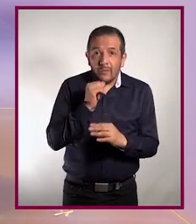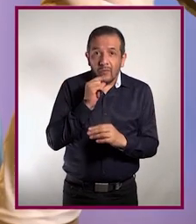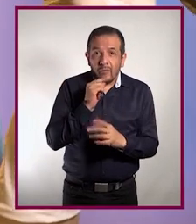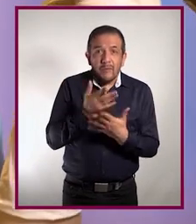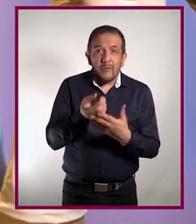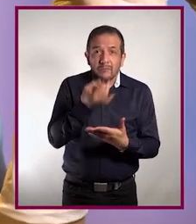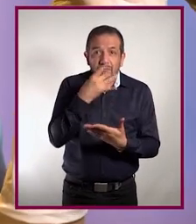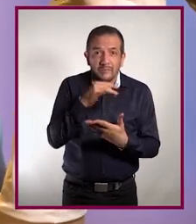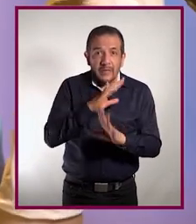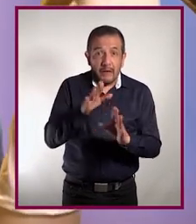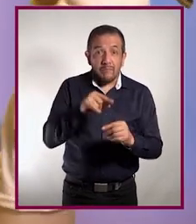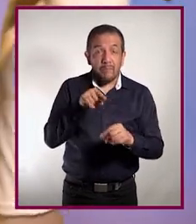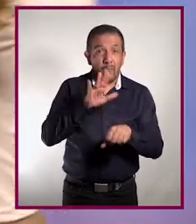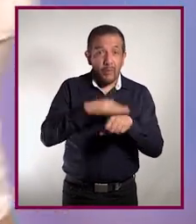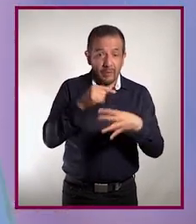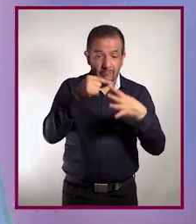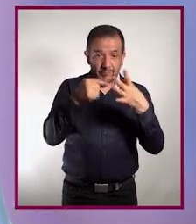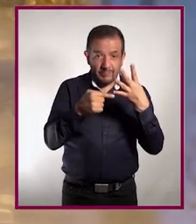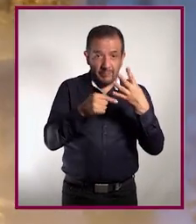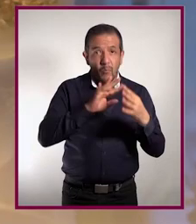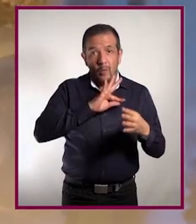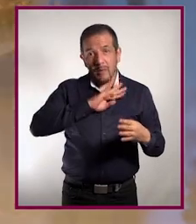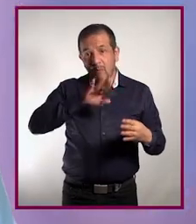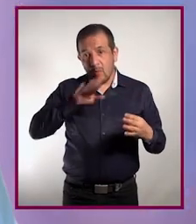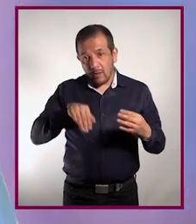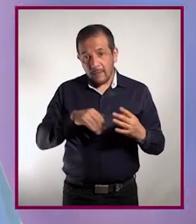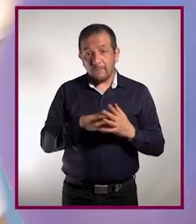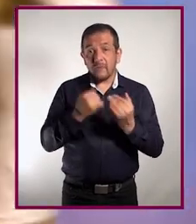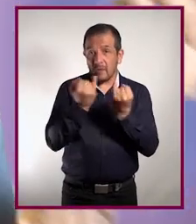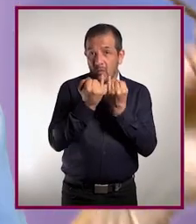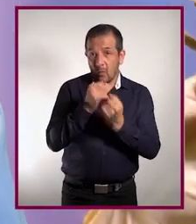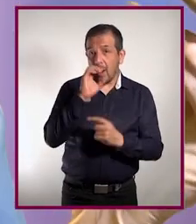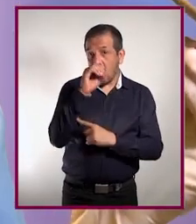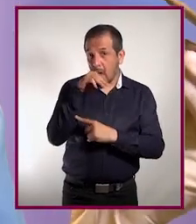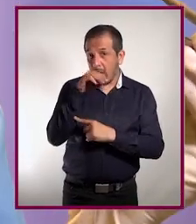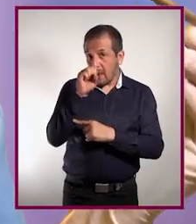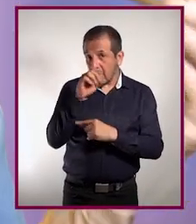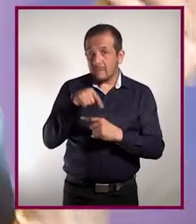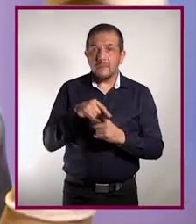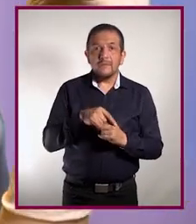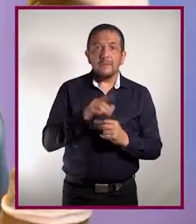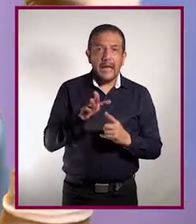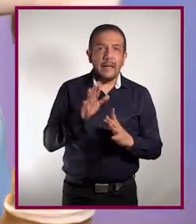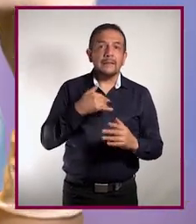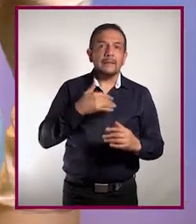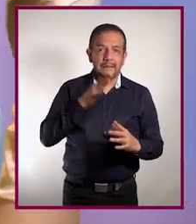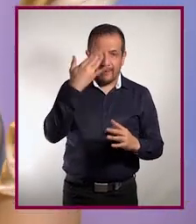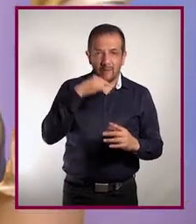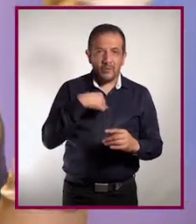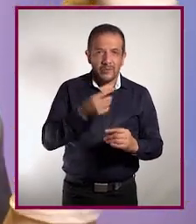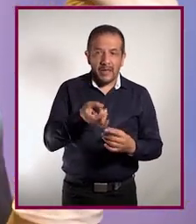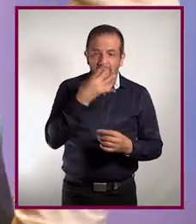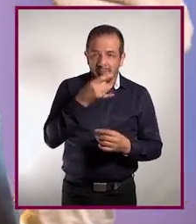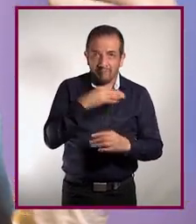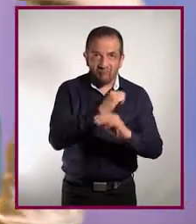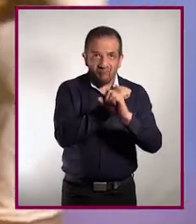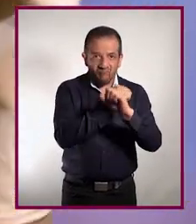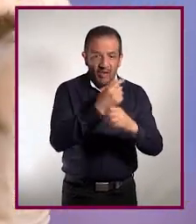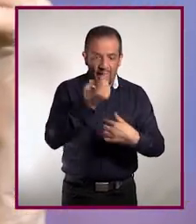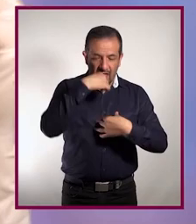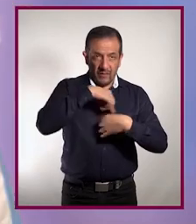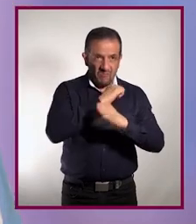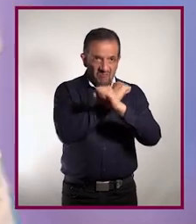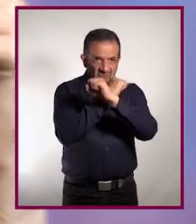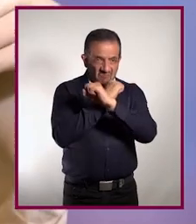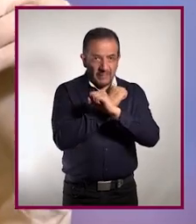tratar. La gente puede morir de eso. La misma Organización Mundial de la Salud ya considera la resistencia a los antibióticos como